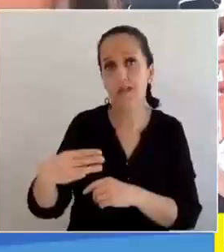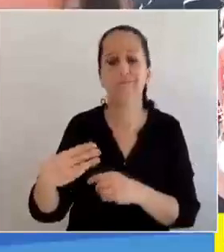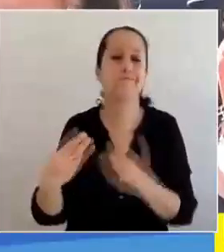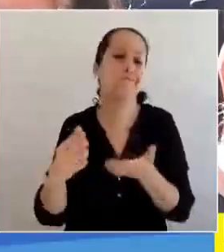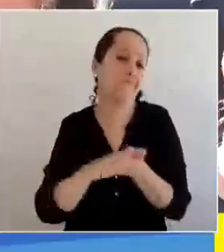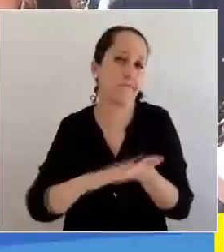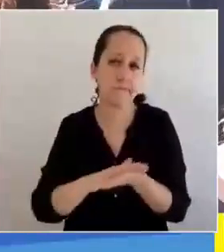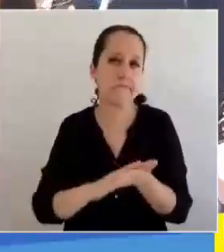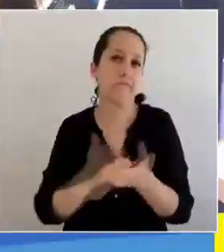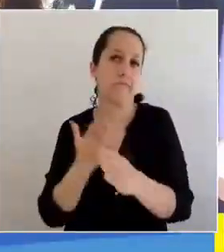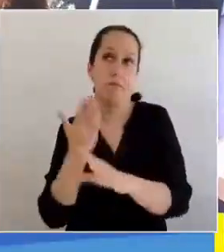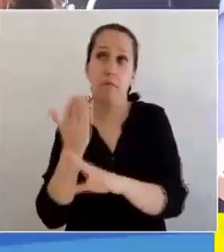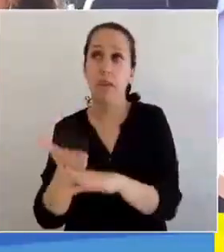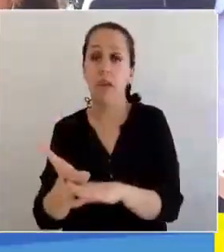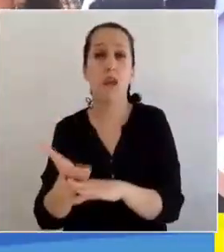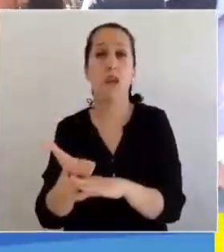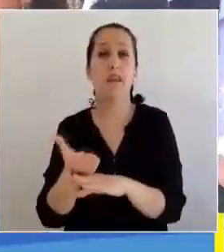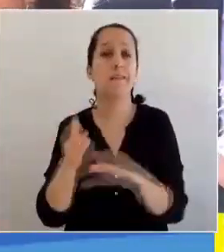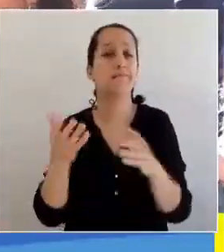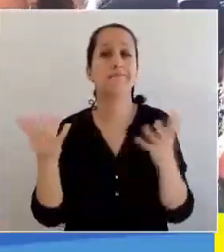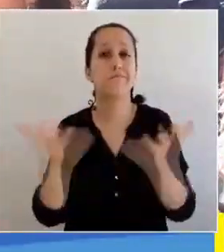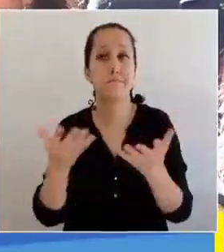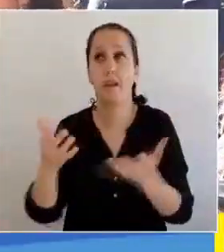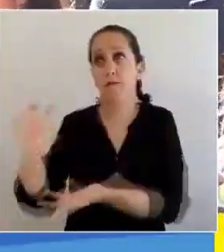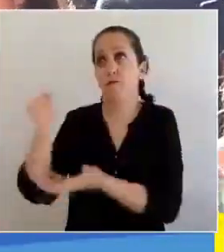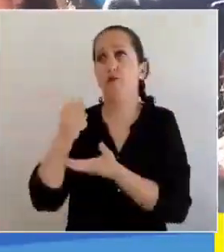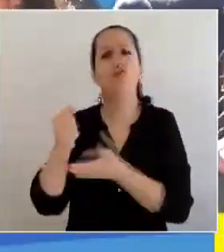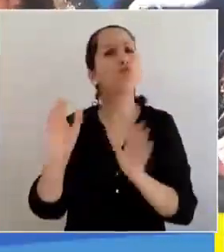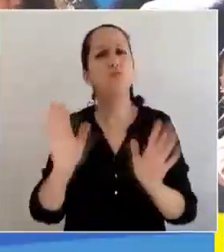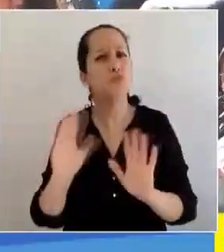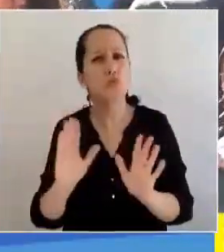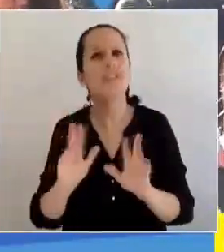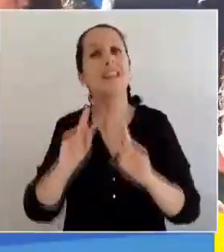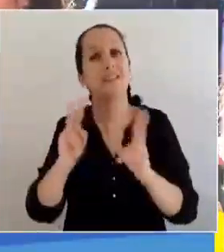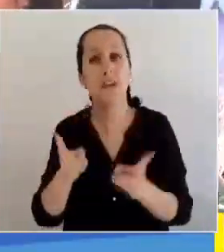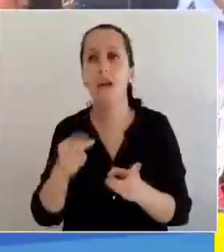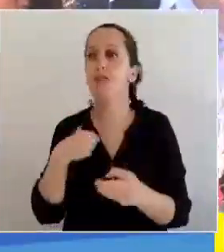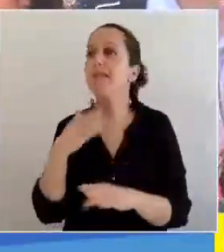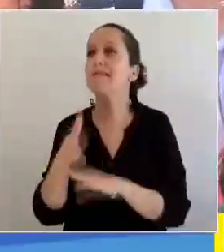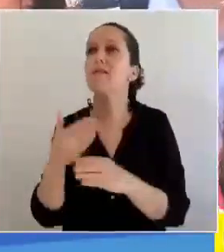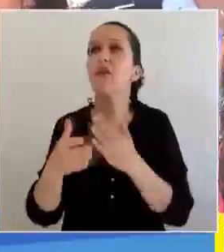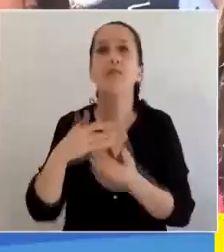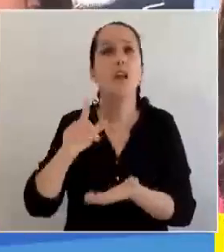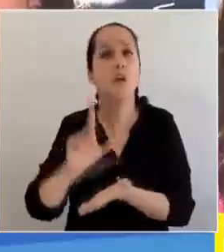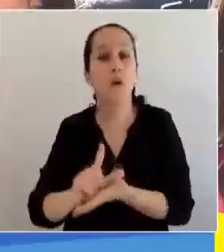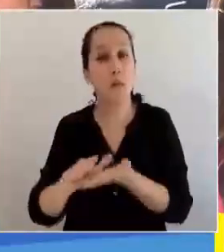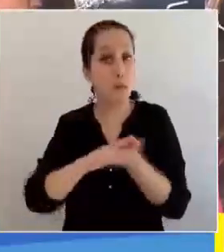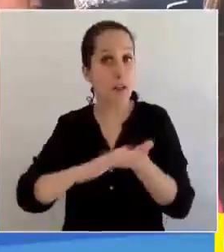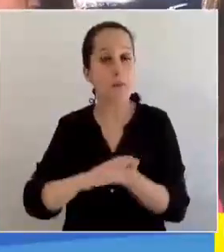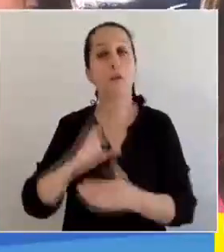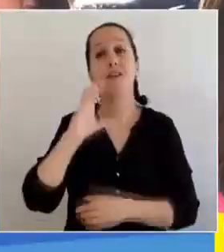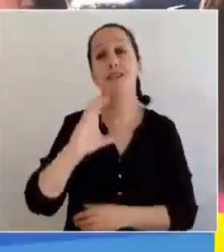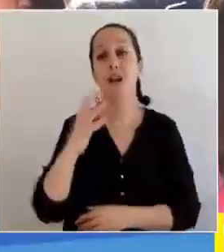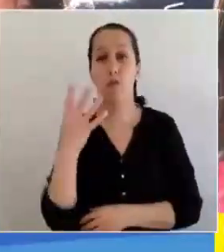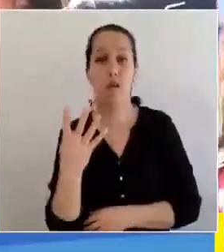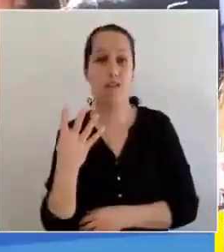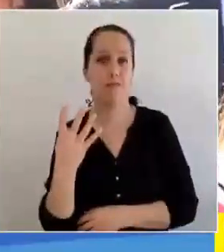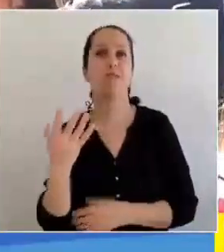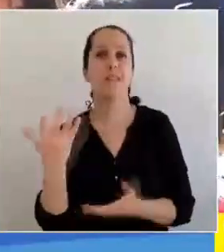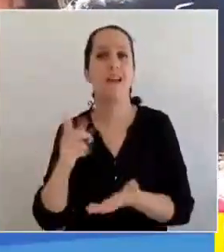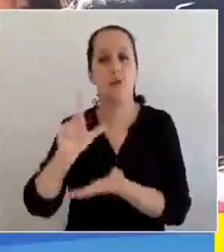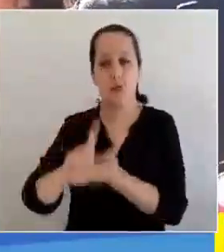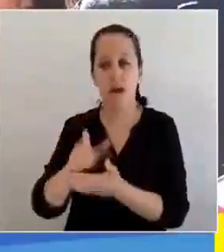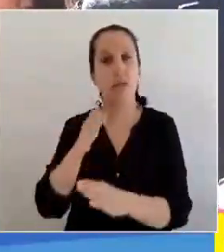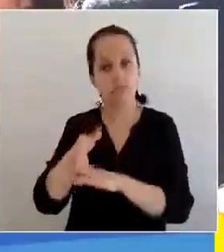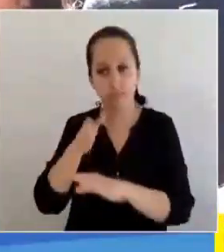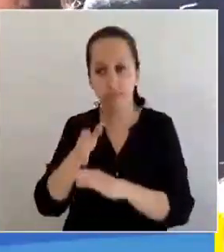Ni siquiera tiene que ver con recibir financiamiento en dinero, sino tener un lugar como el C4, que es un estudio de grabación